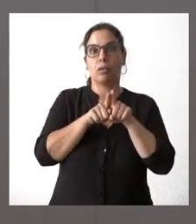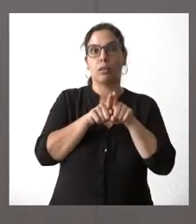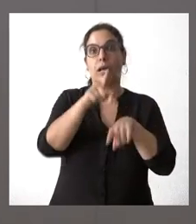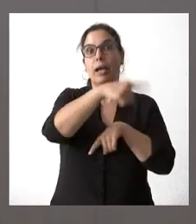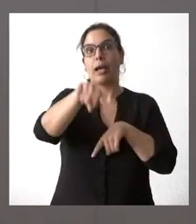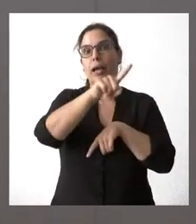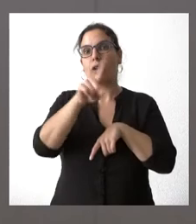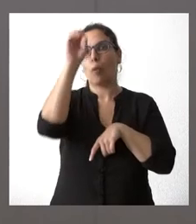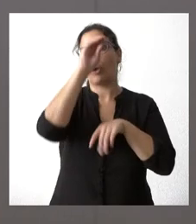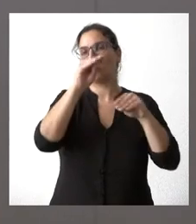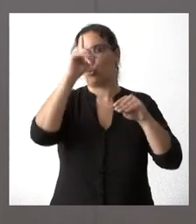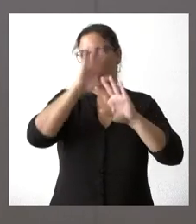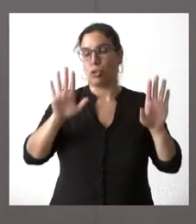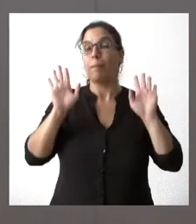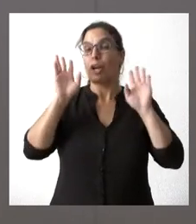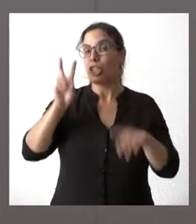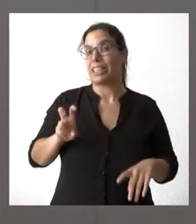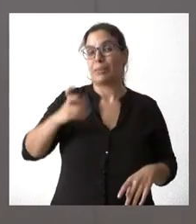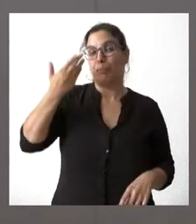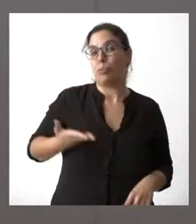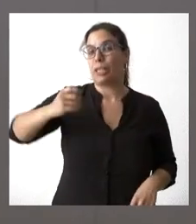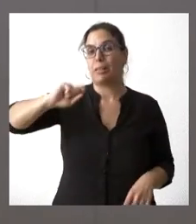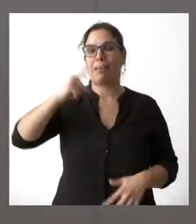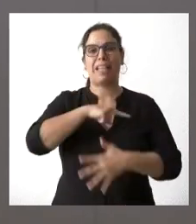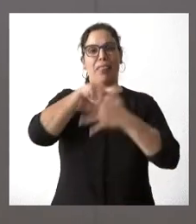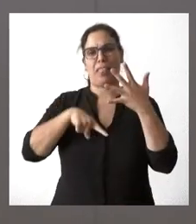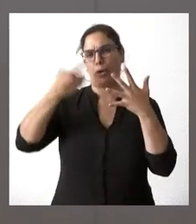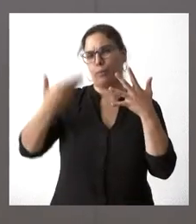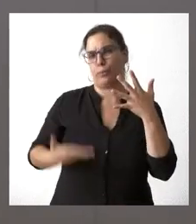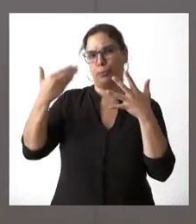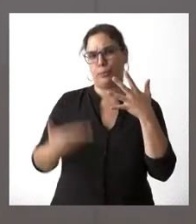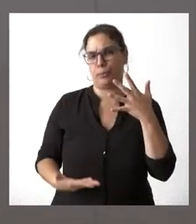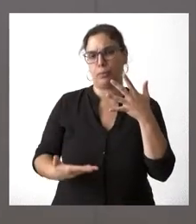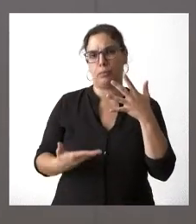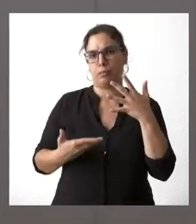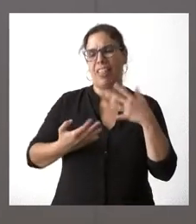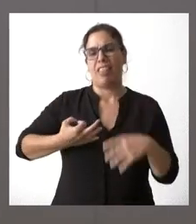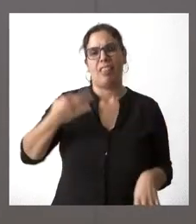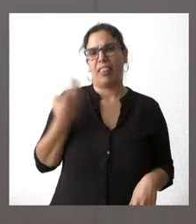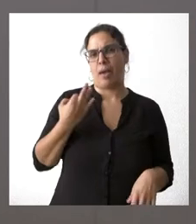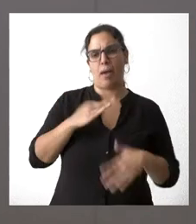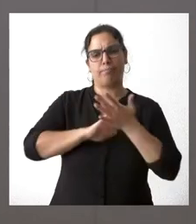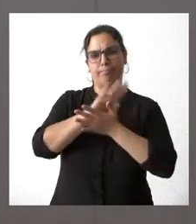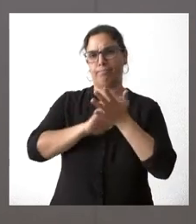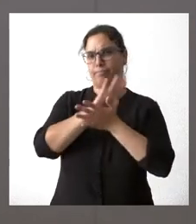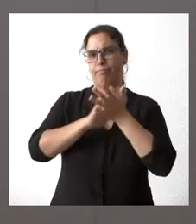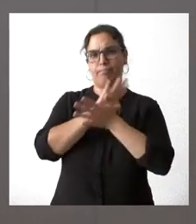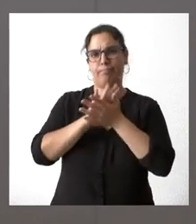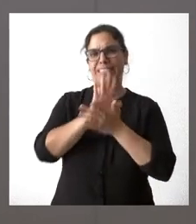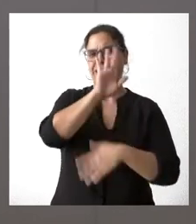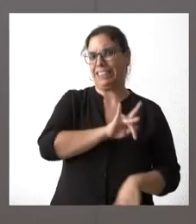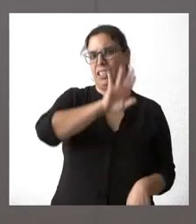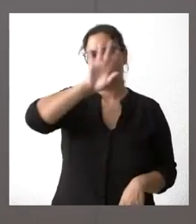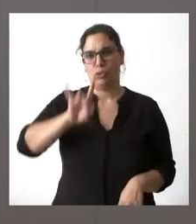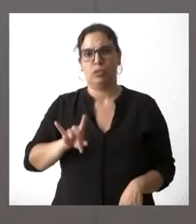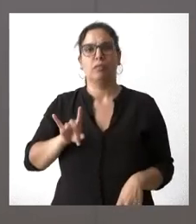a esos asuntos? Yo creo que hay cinco materias, si tuviera que destacar, entre ellas cinco fundamentales, que tienen que ser de objeto de tratamiento y, seguramente,